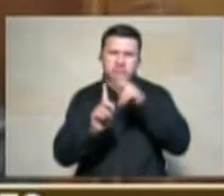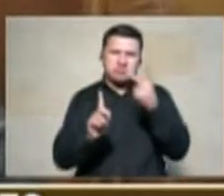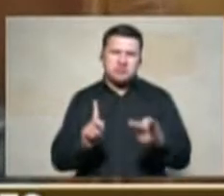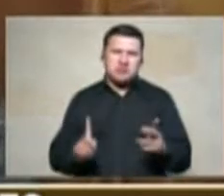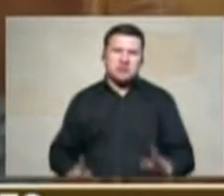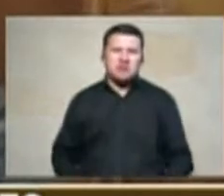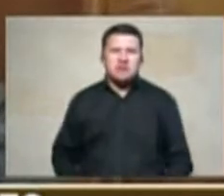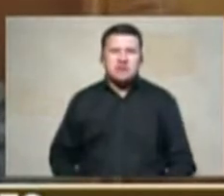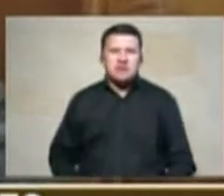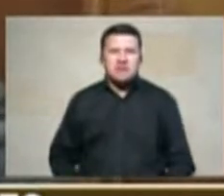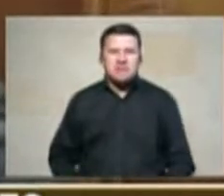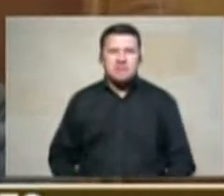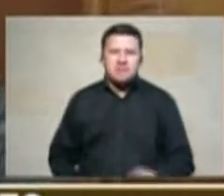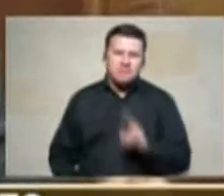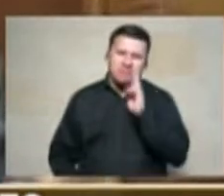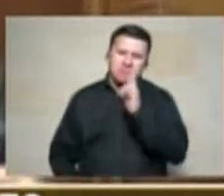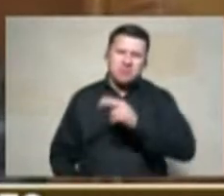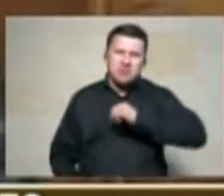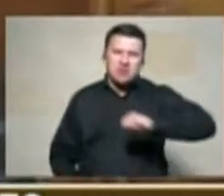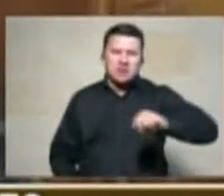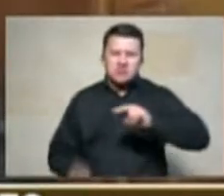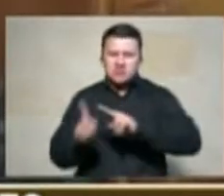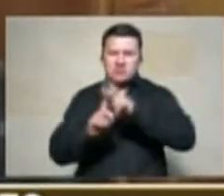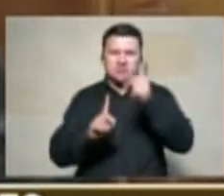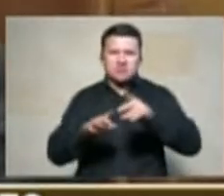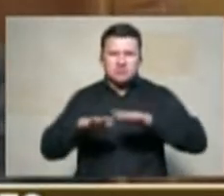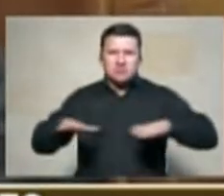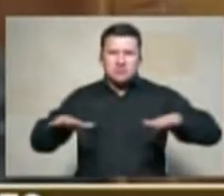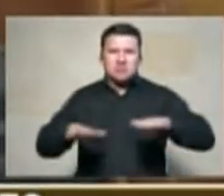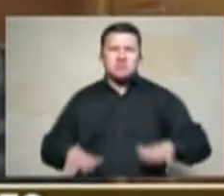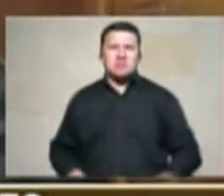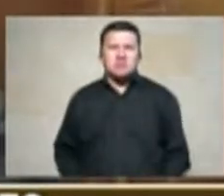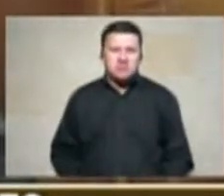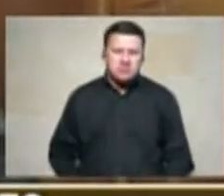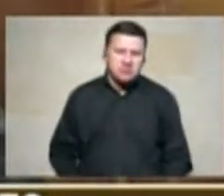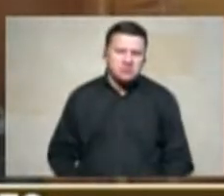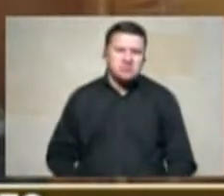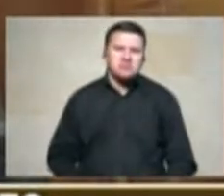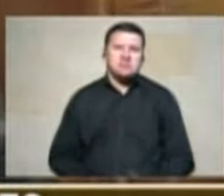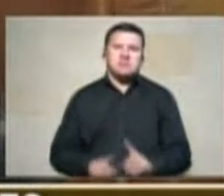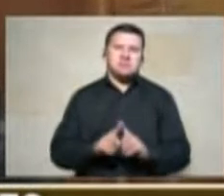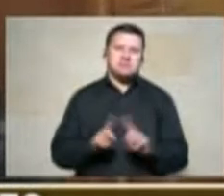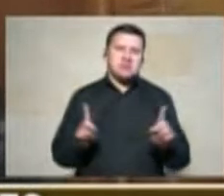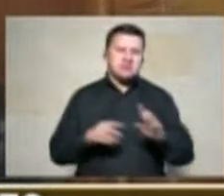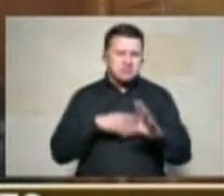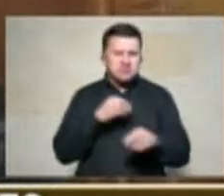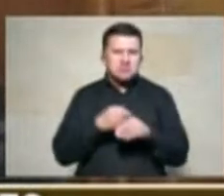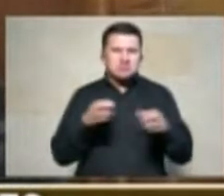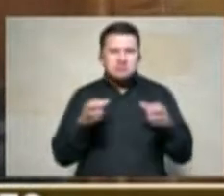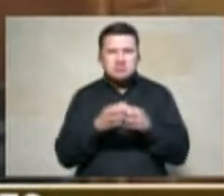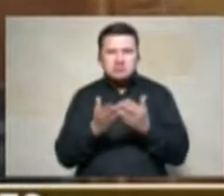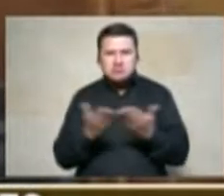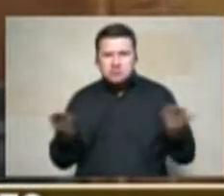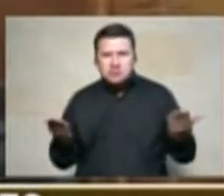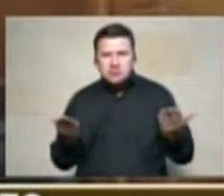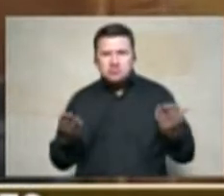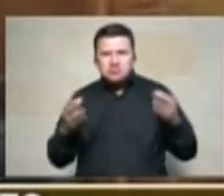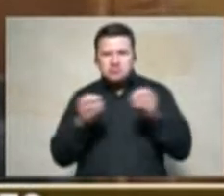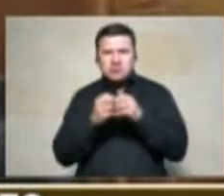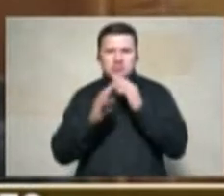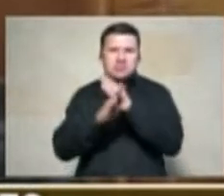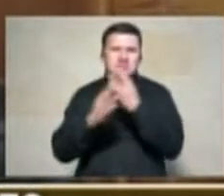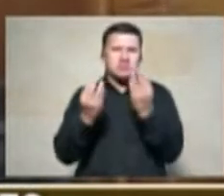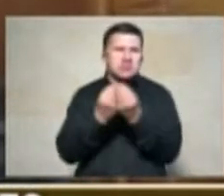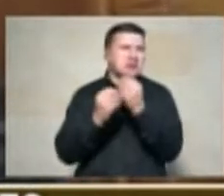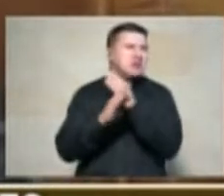víctimas pero que además establece mecanismos de protección y tal vez el mecanismo